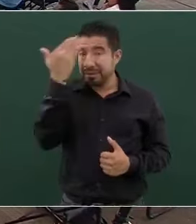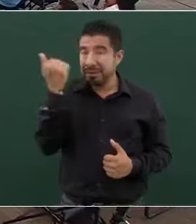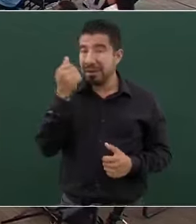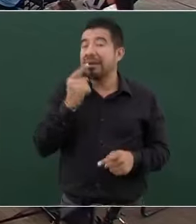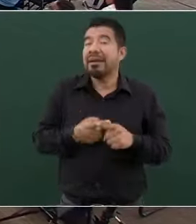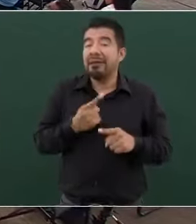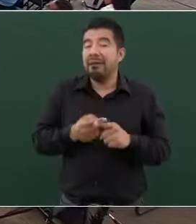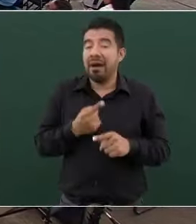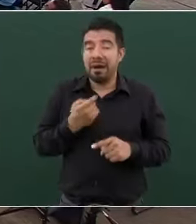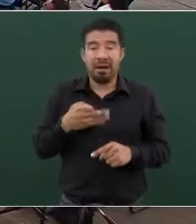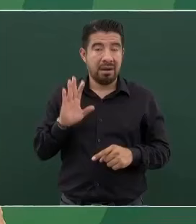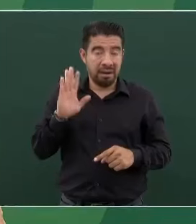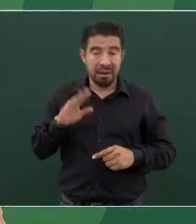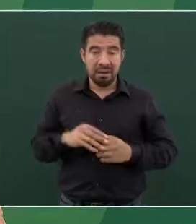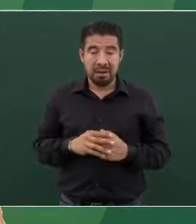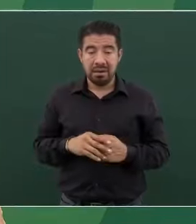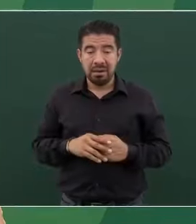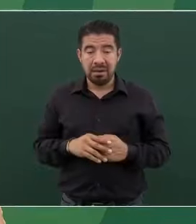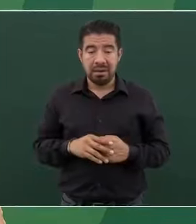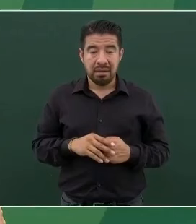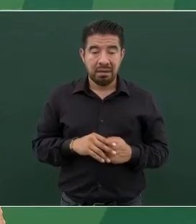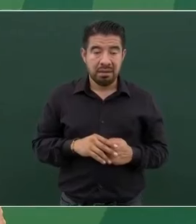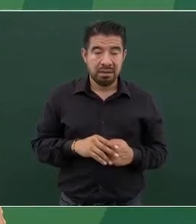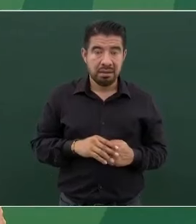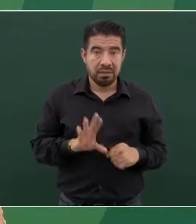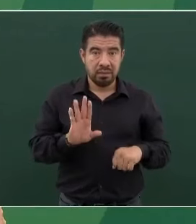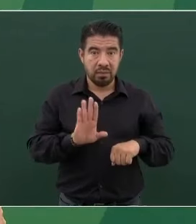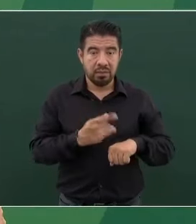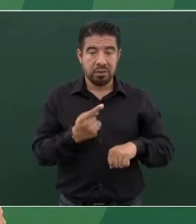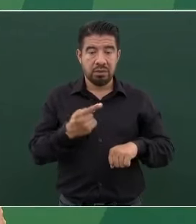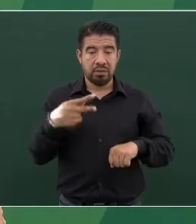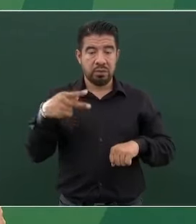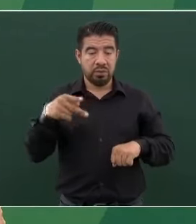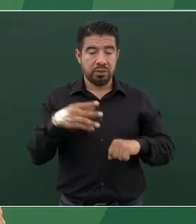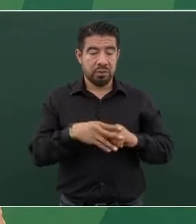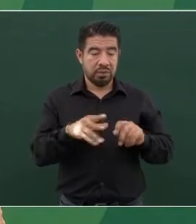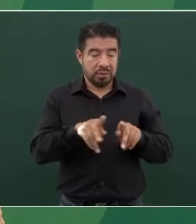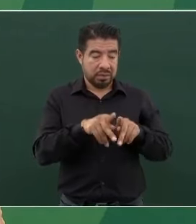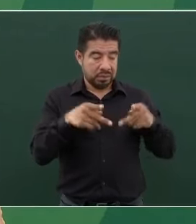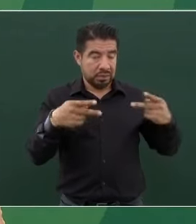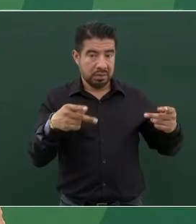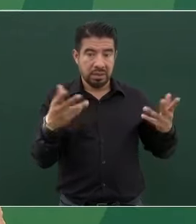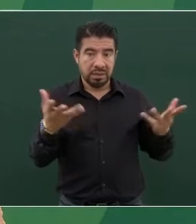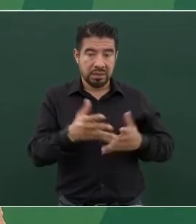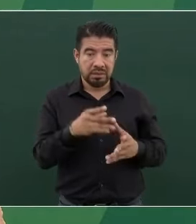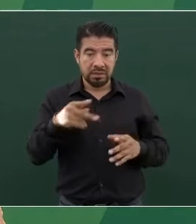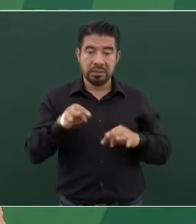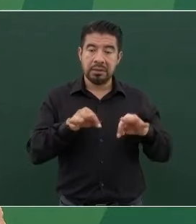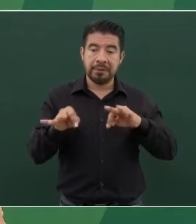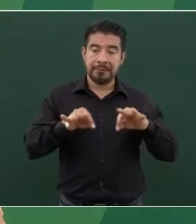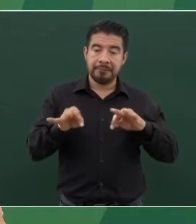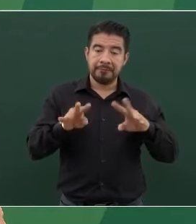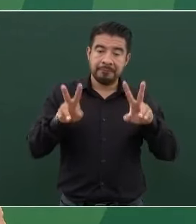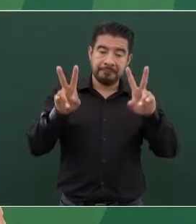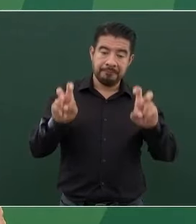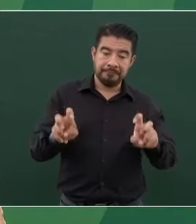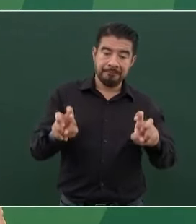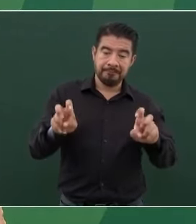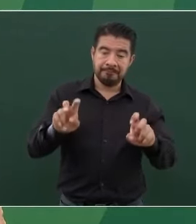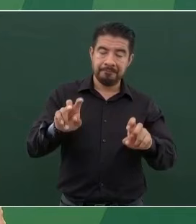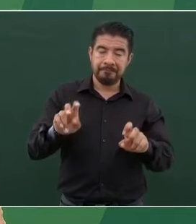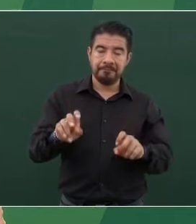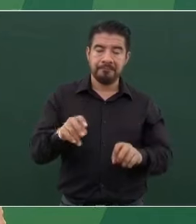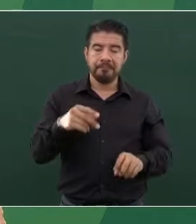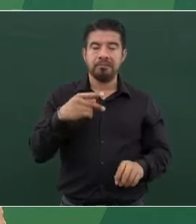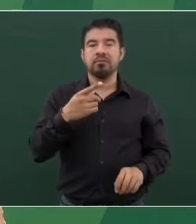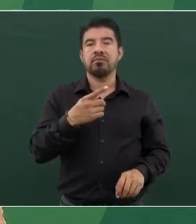porque no es el periodismo su oficio, es